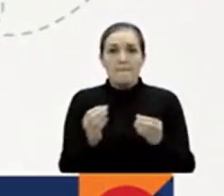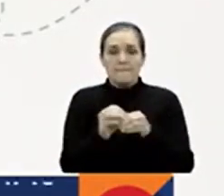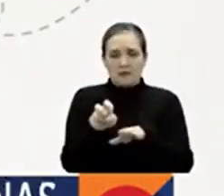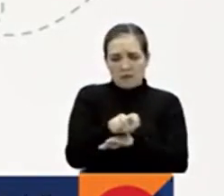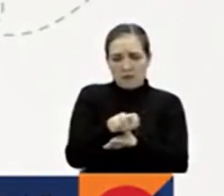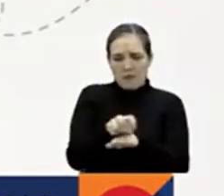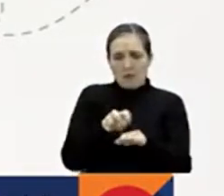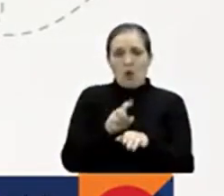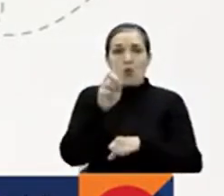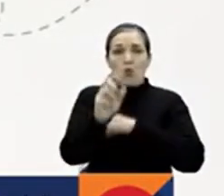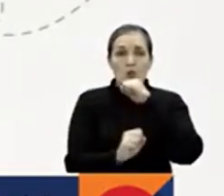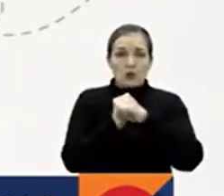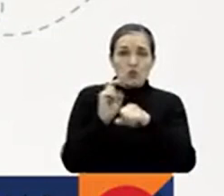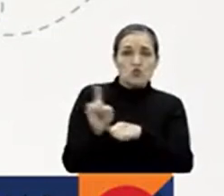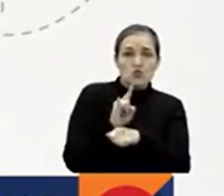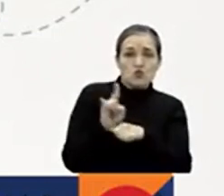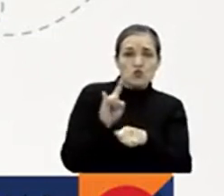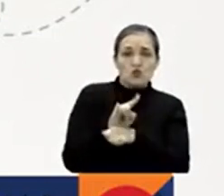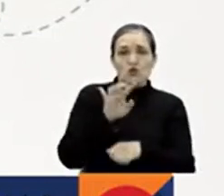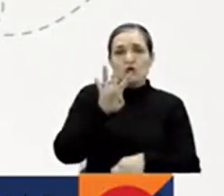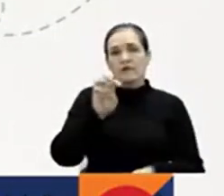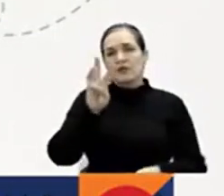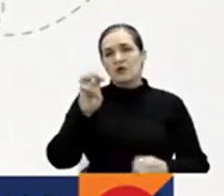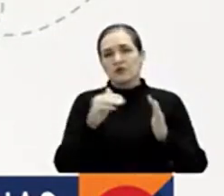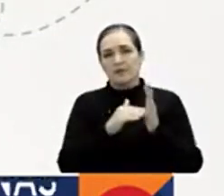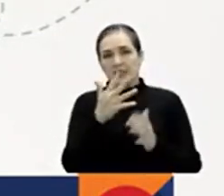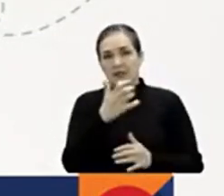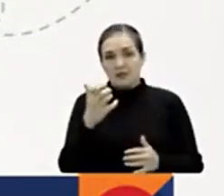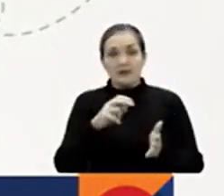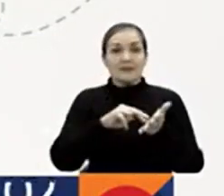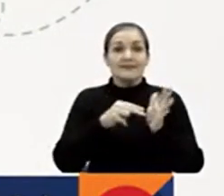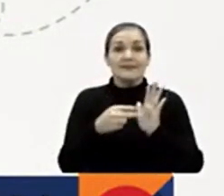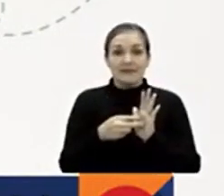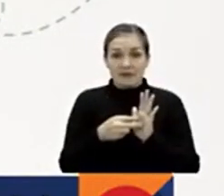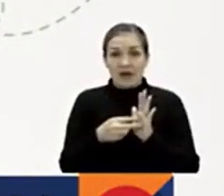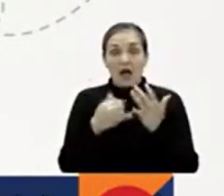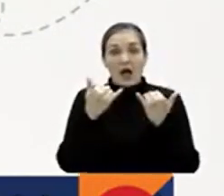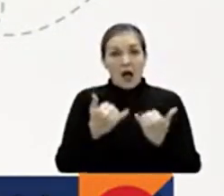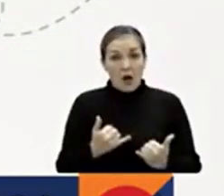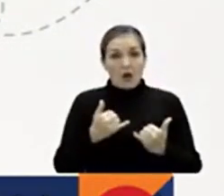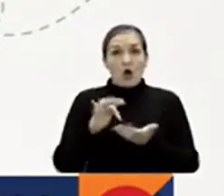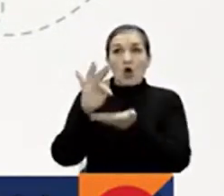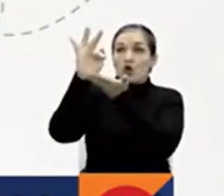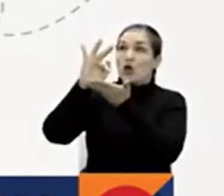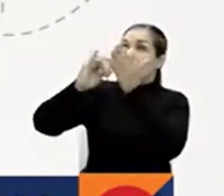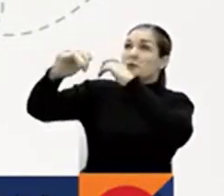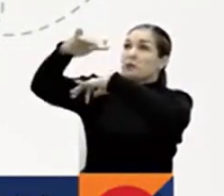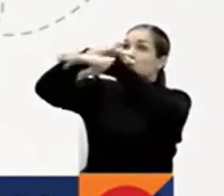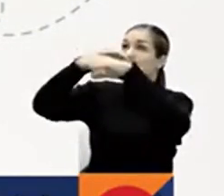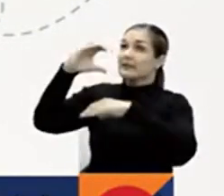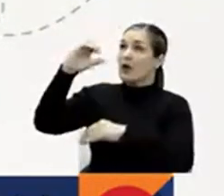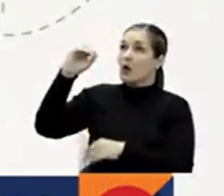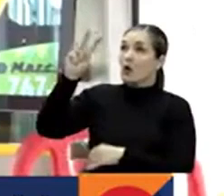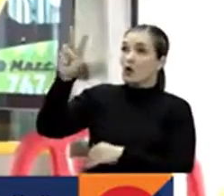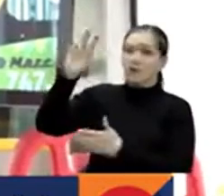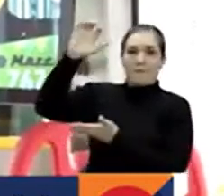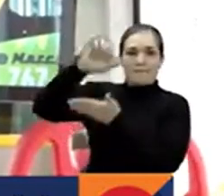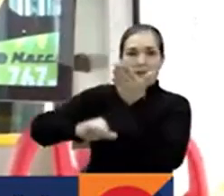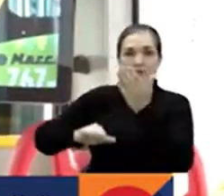pasajeros al año. Y este no es un dato menor, evitar 135 toneladas de CO2 equivalente al año.